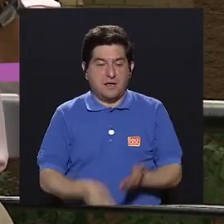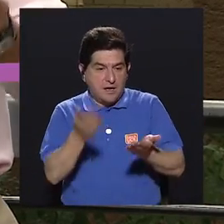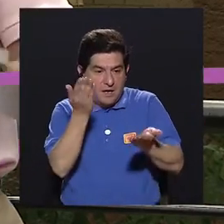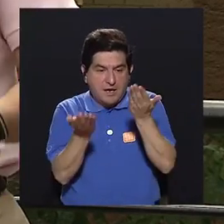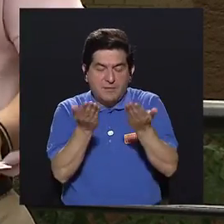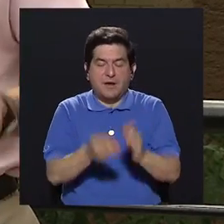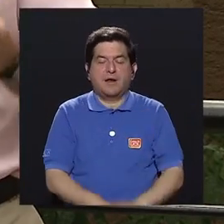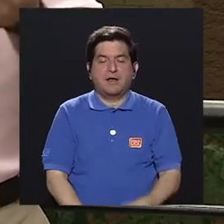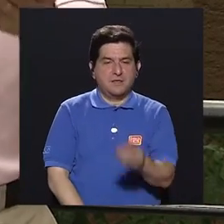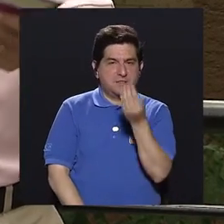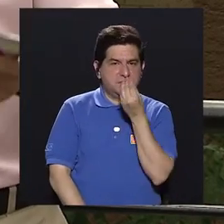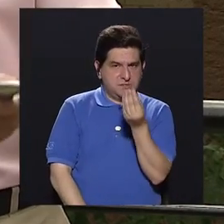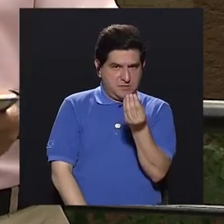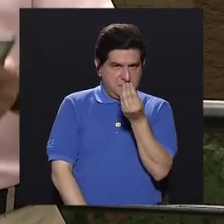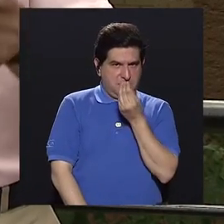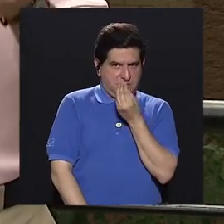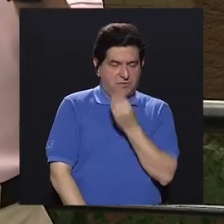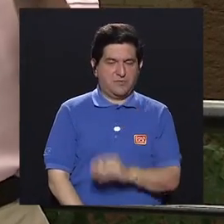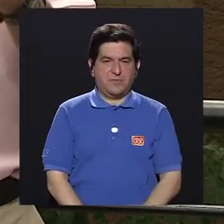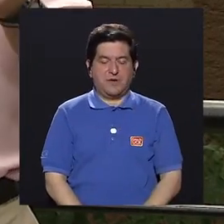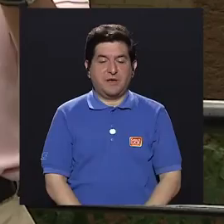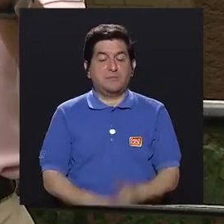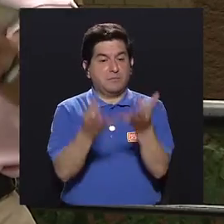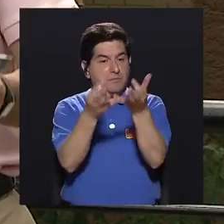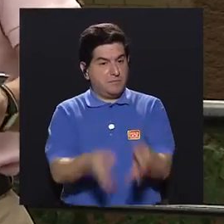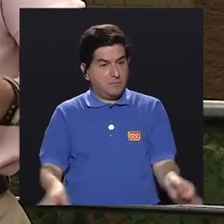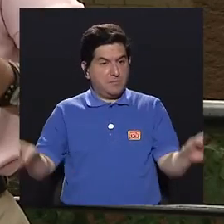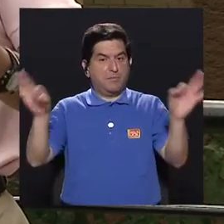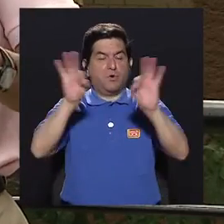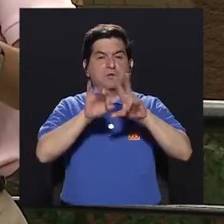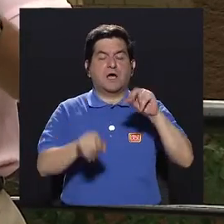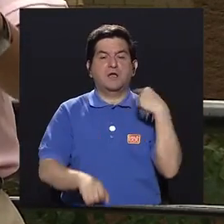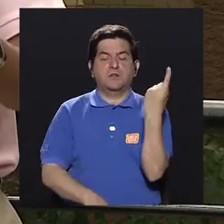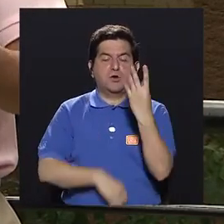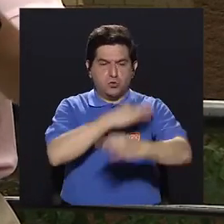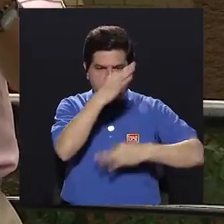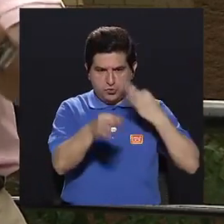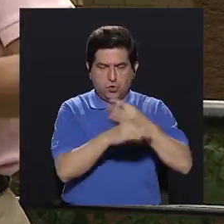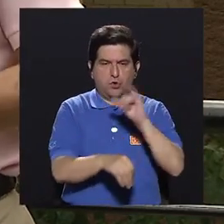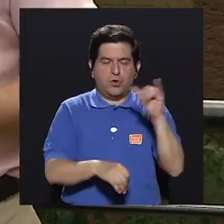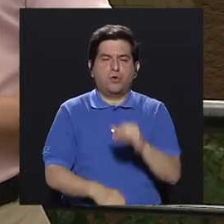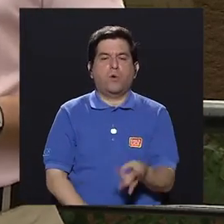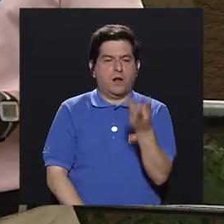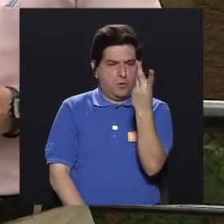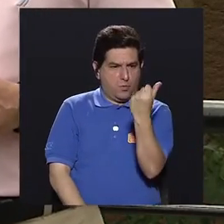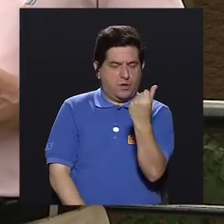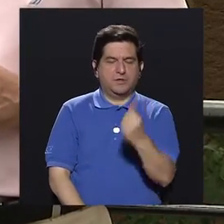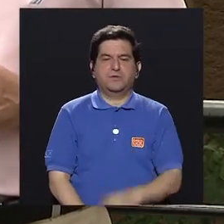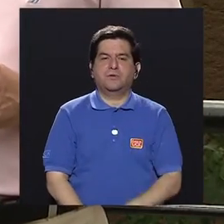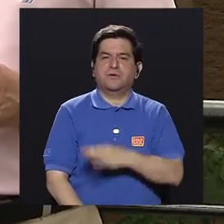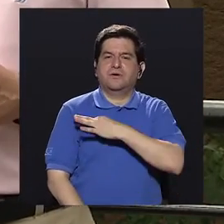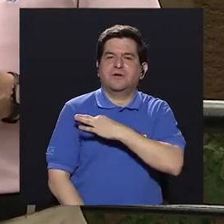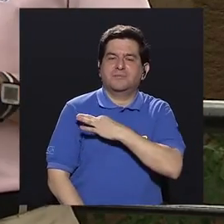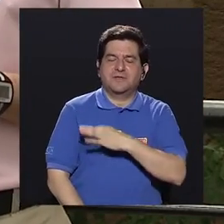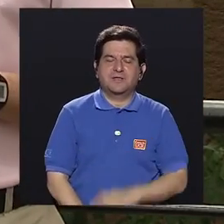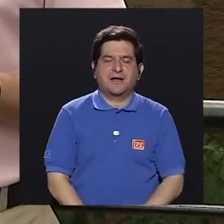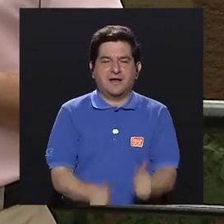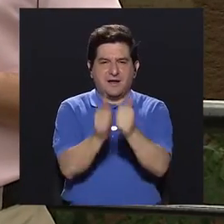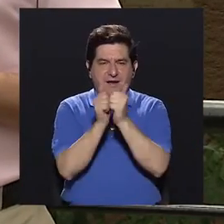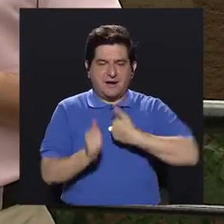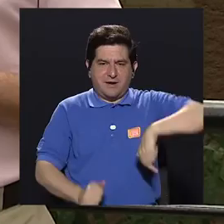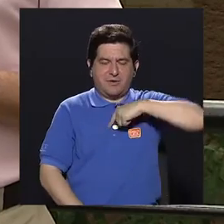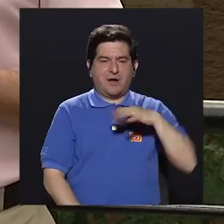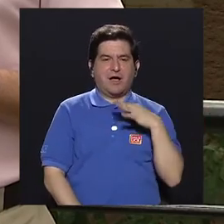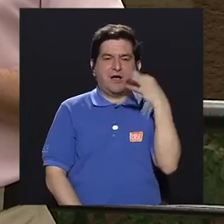en lo que consumimos y en lo que comemos es fundamental, no solo en el tipo, sino también en la cantidad. Les invitamos a que nos